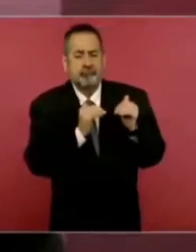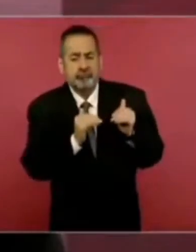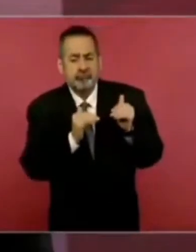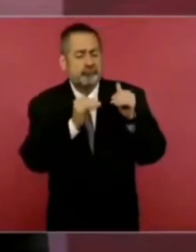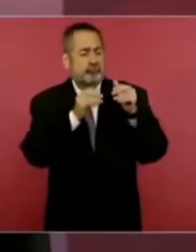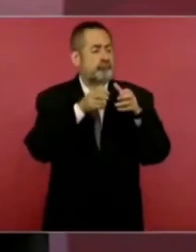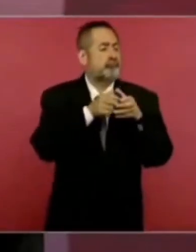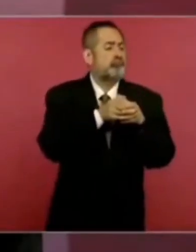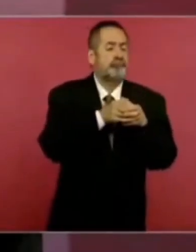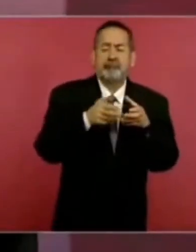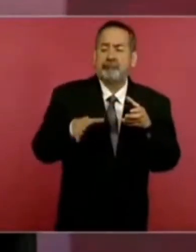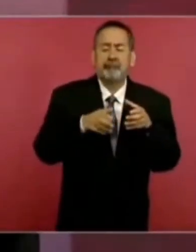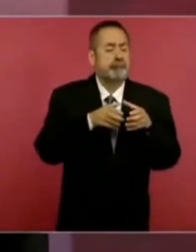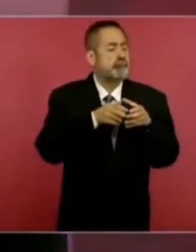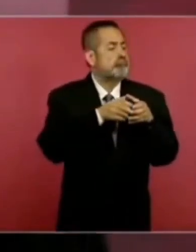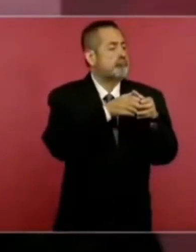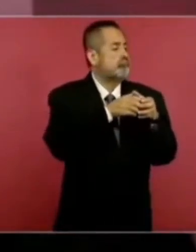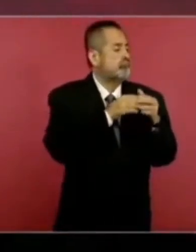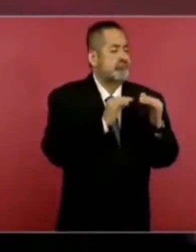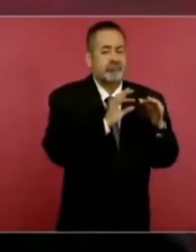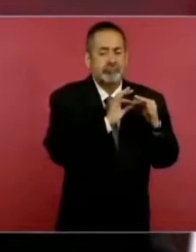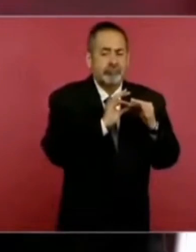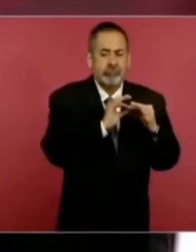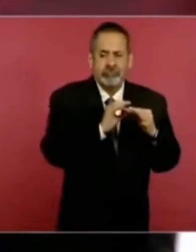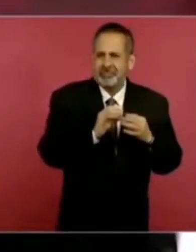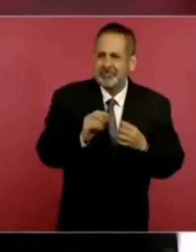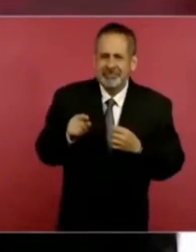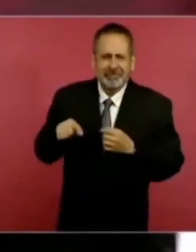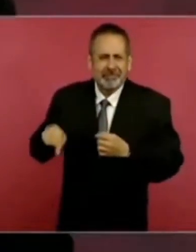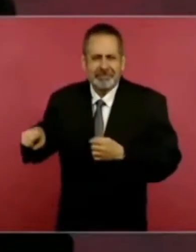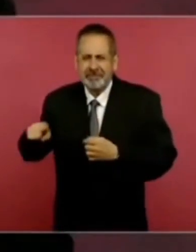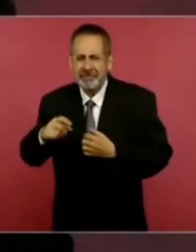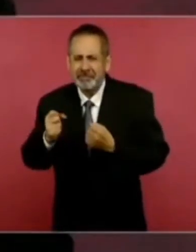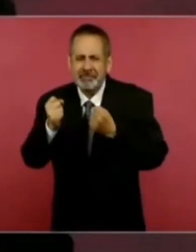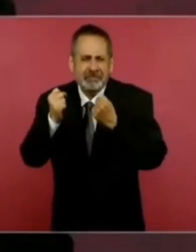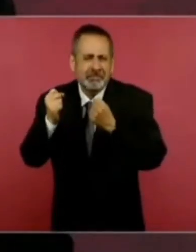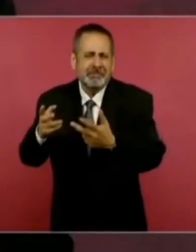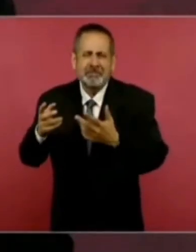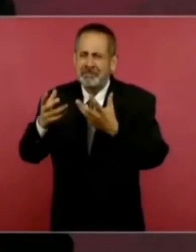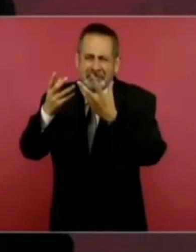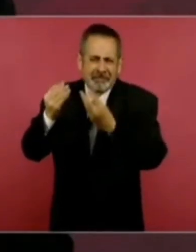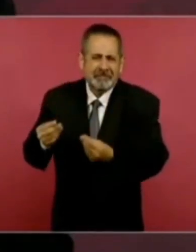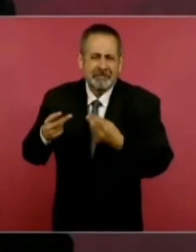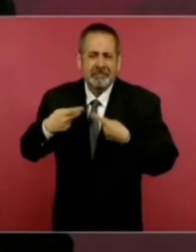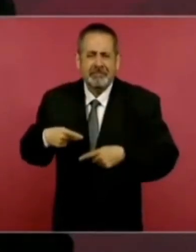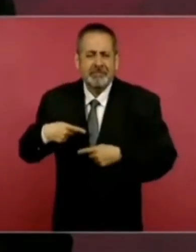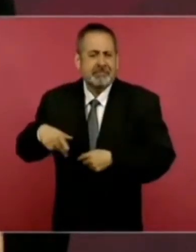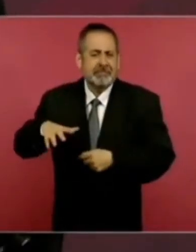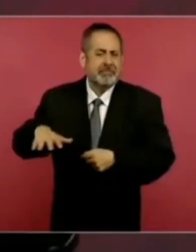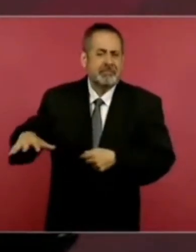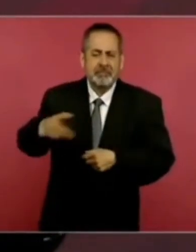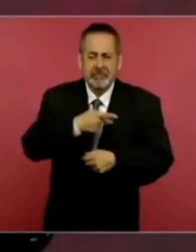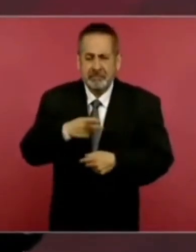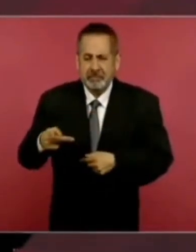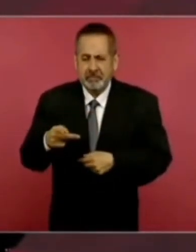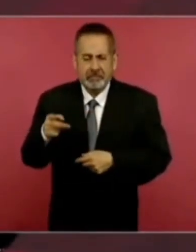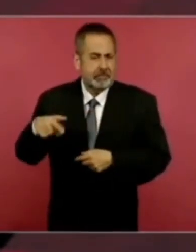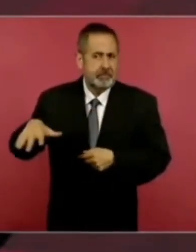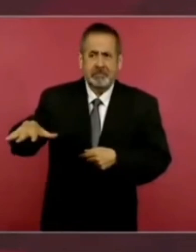¿cuánta gente pobre no tiene,